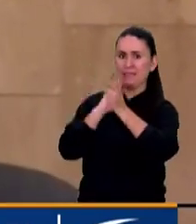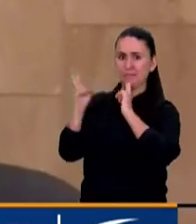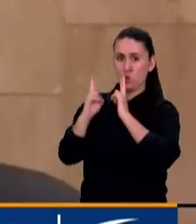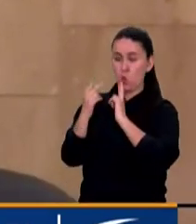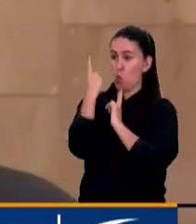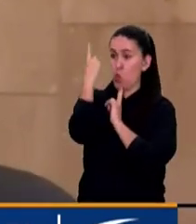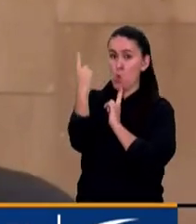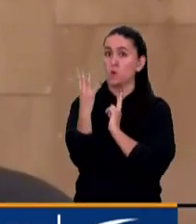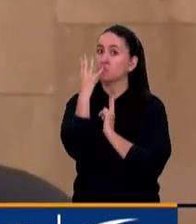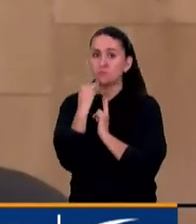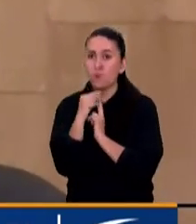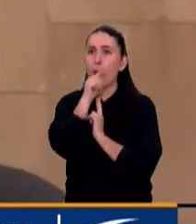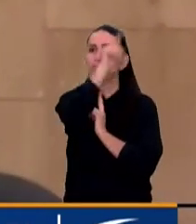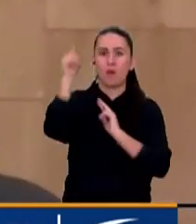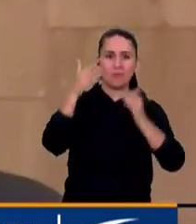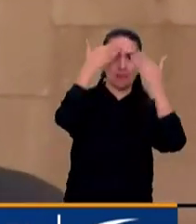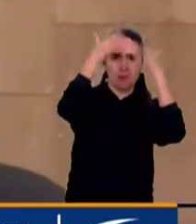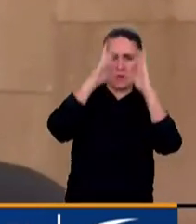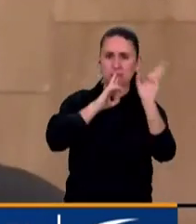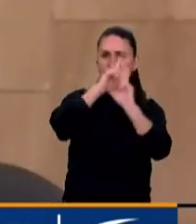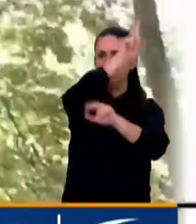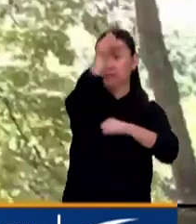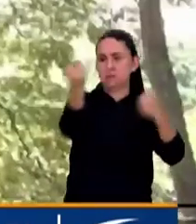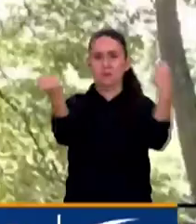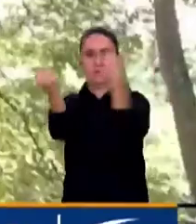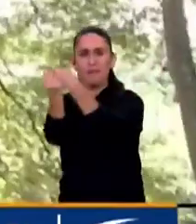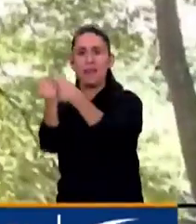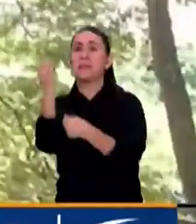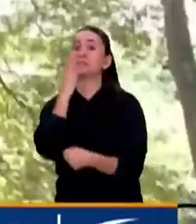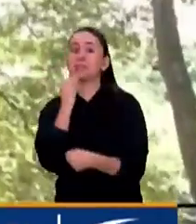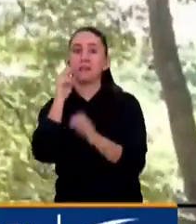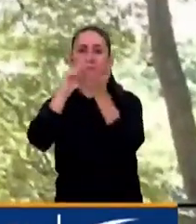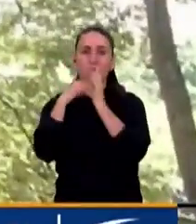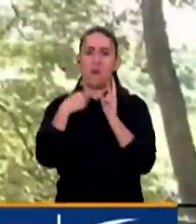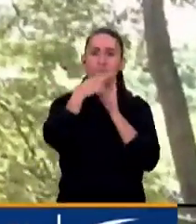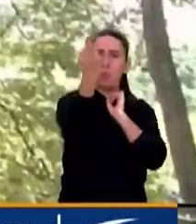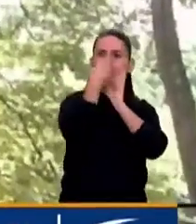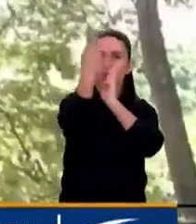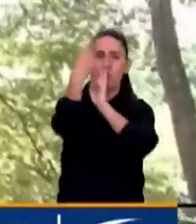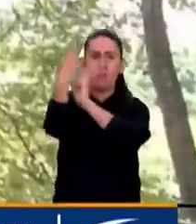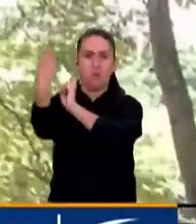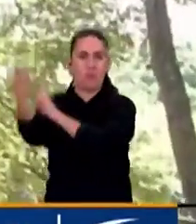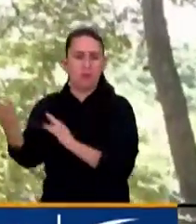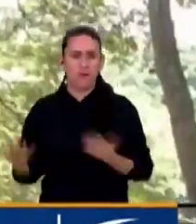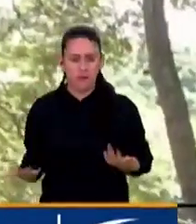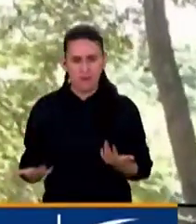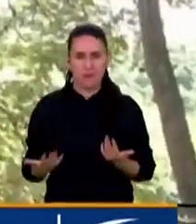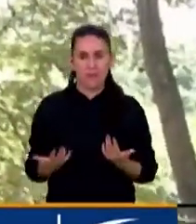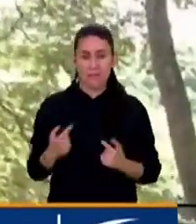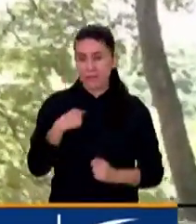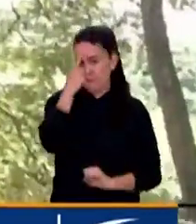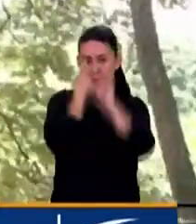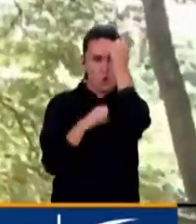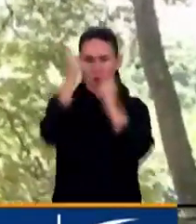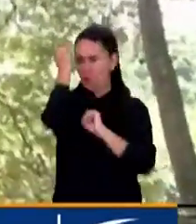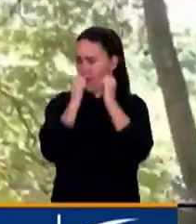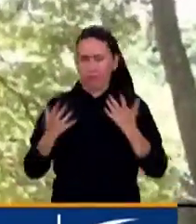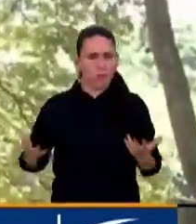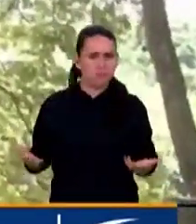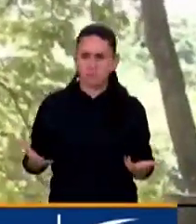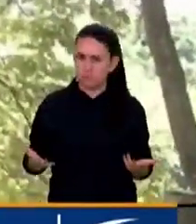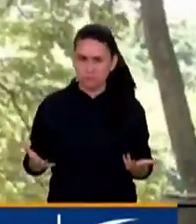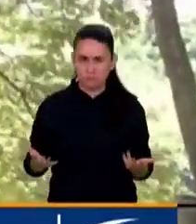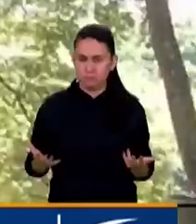todos los países democráticos que hoy respaldan a Israel. Lo que está pasando es preocupante desde todo punto de vista, no hay ningún